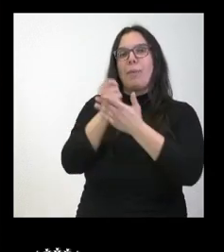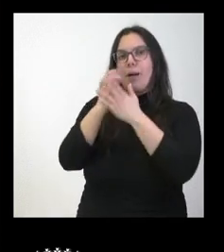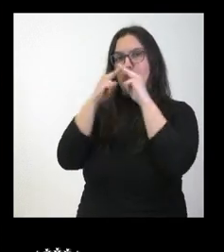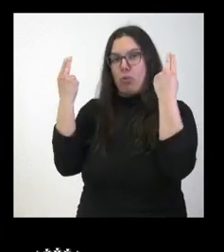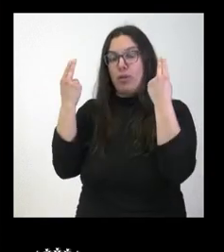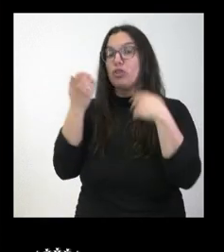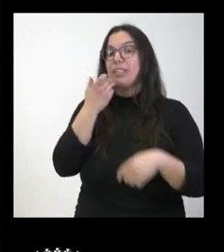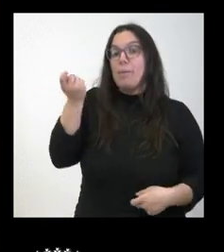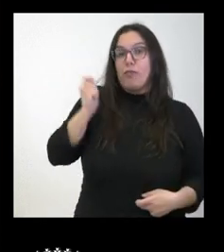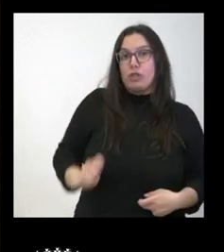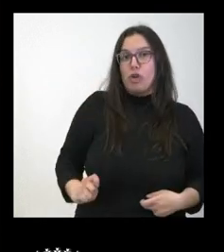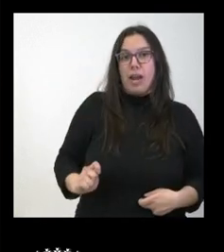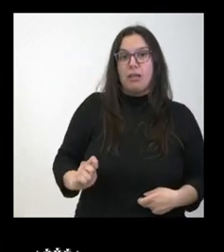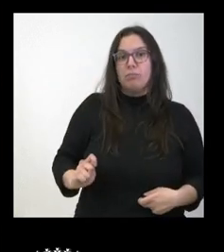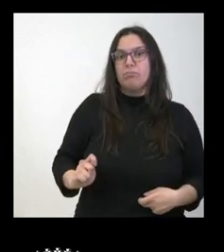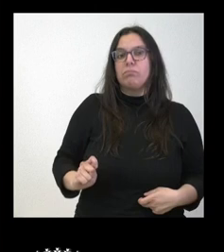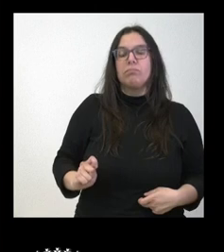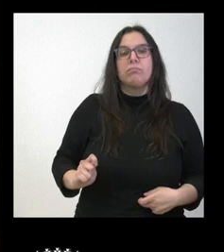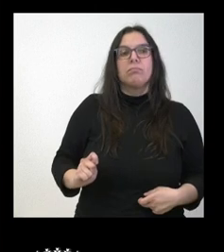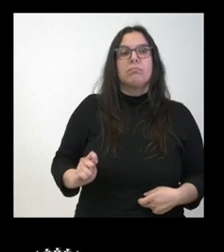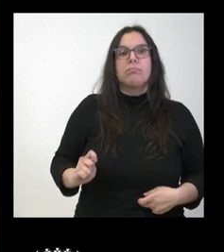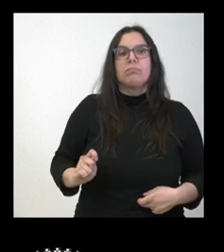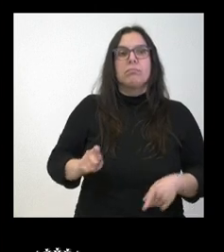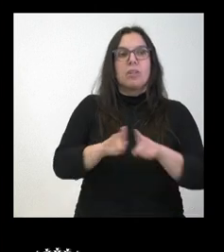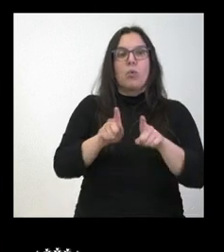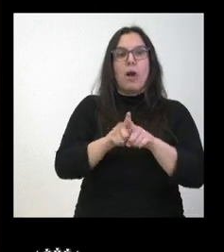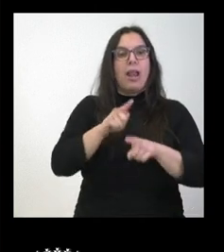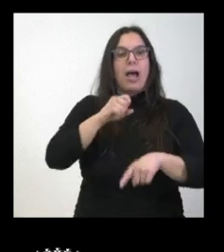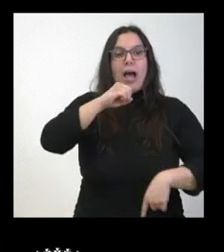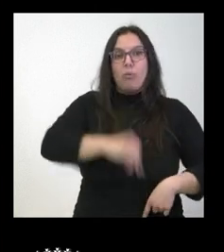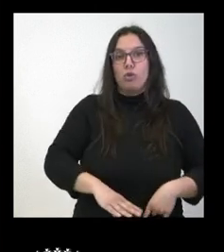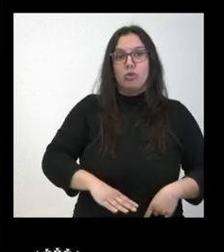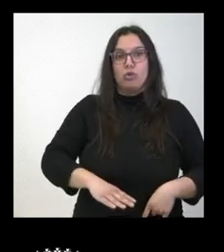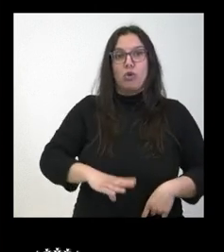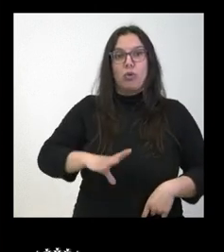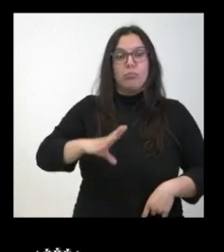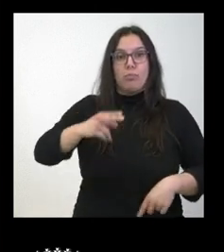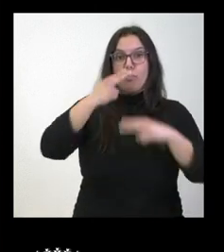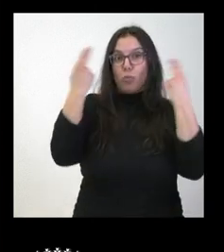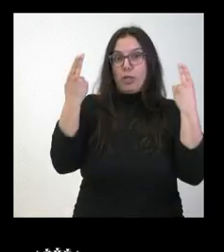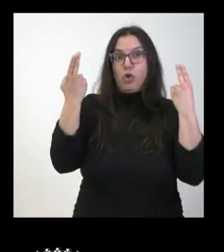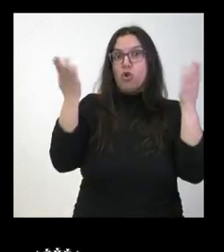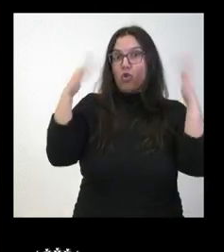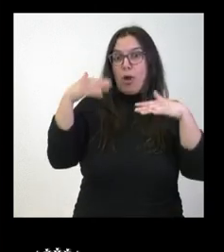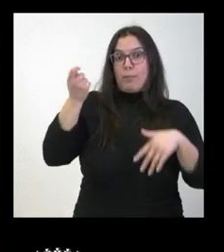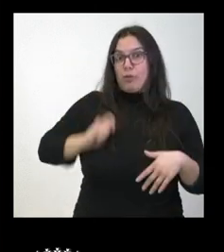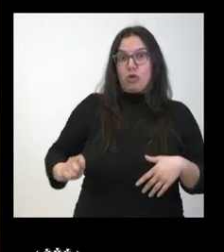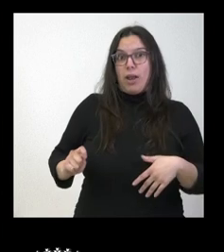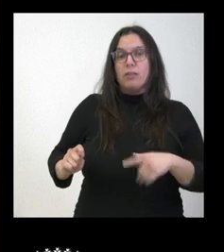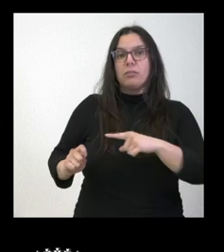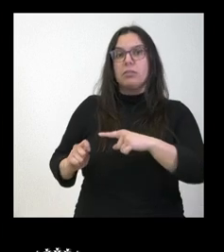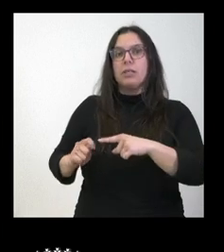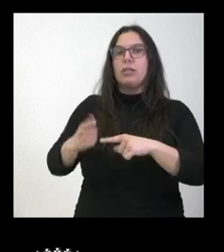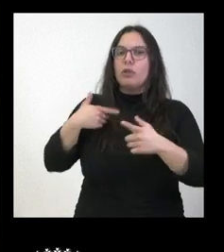profesional que no ejerza su derecho a la objeción de conciencia para no practicar un aborto en los centros de Soria, ¿se va a trabajar en que estos